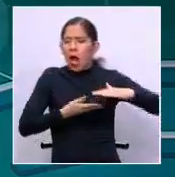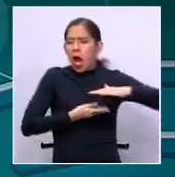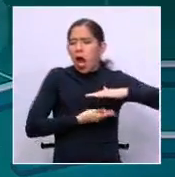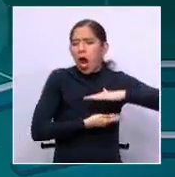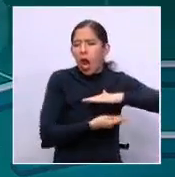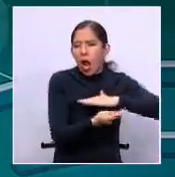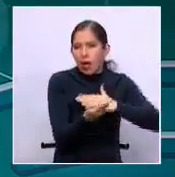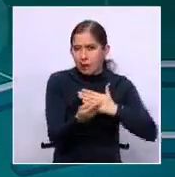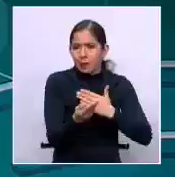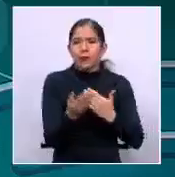bolivianos, 32% de